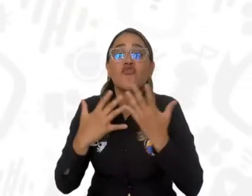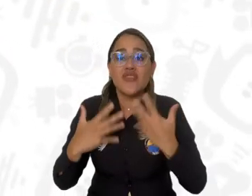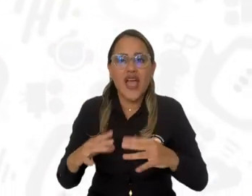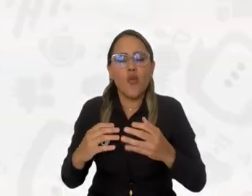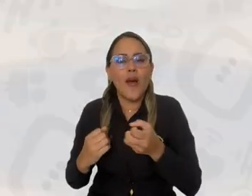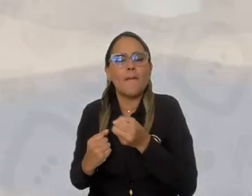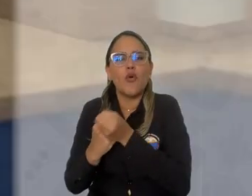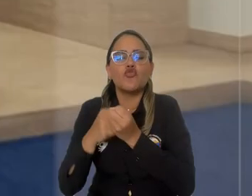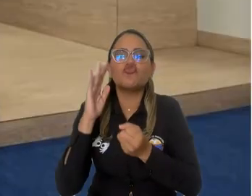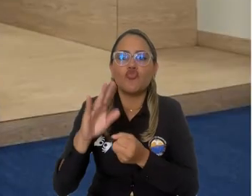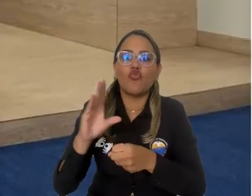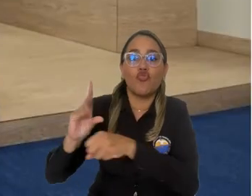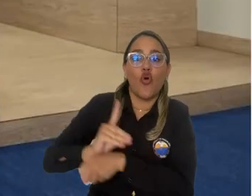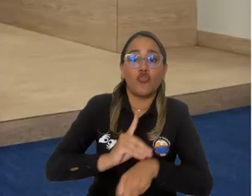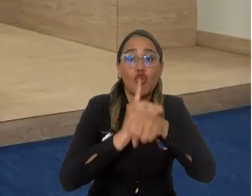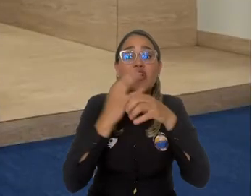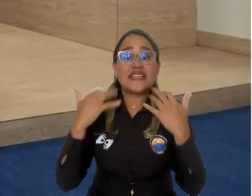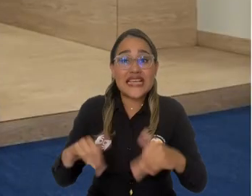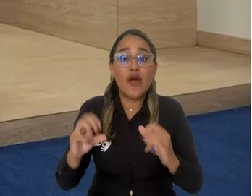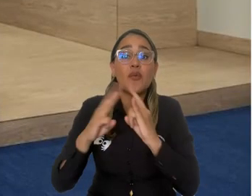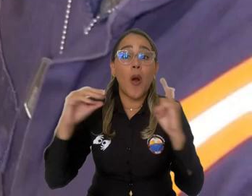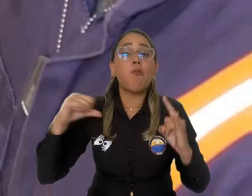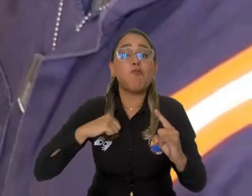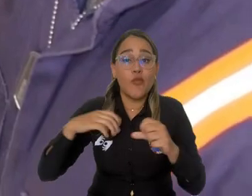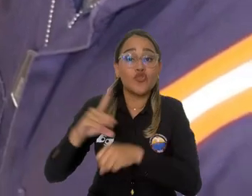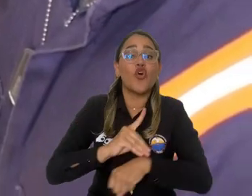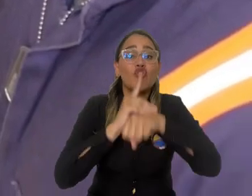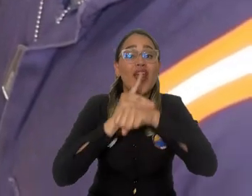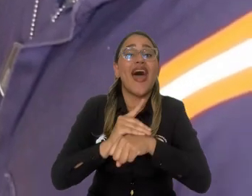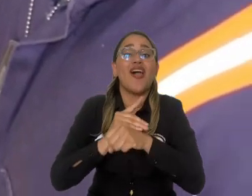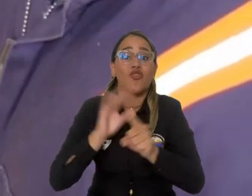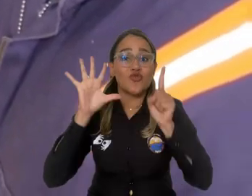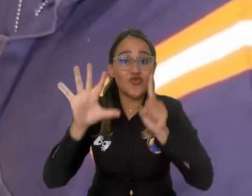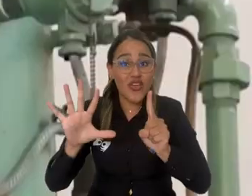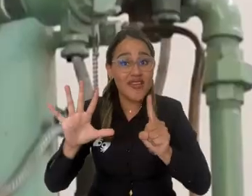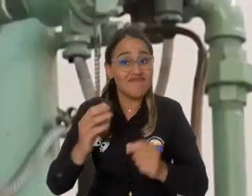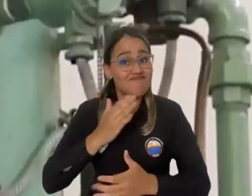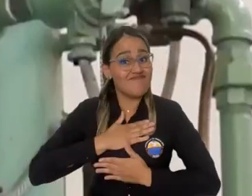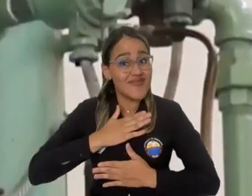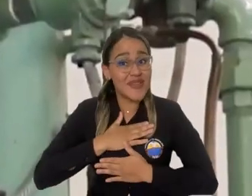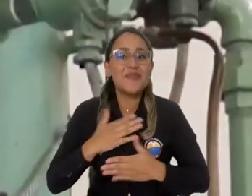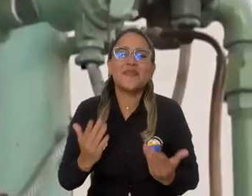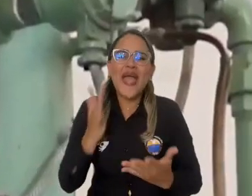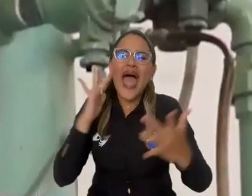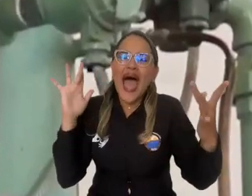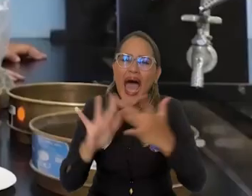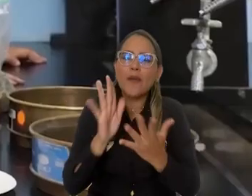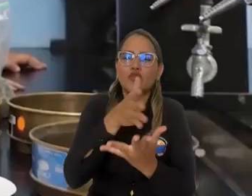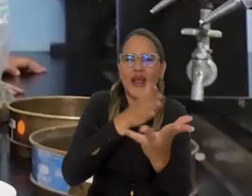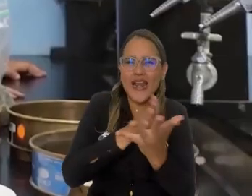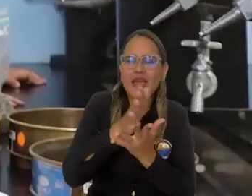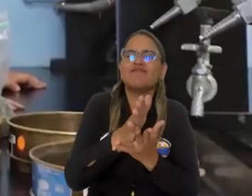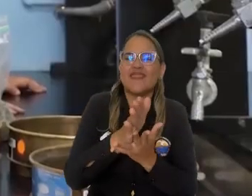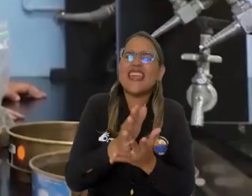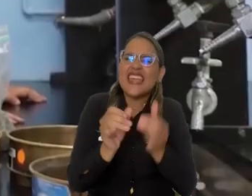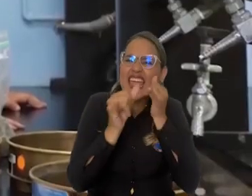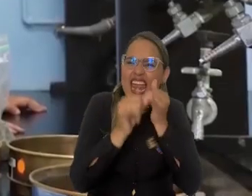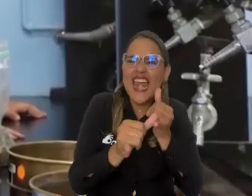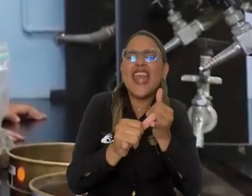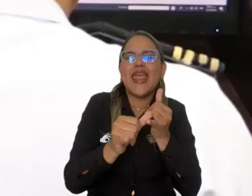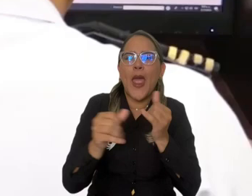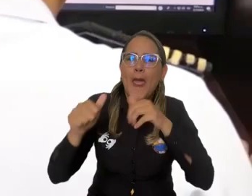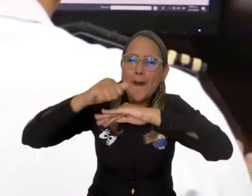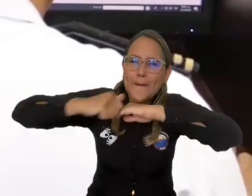doctorados propios. El convenio se da como parte del proceso de creación del nuevo programa de ingeniería marino-costera que ofertará